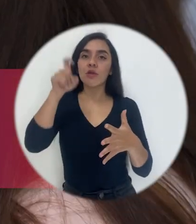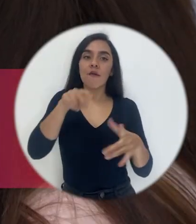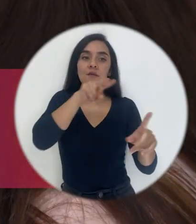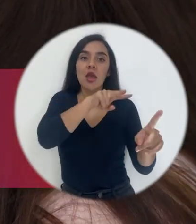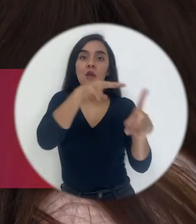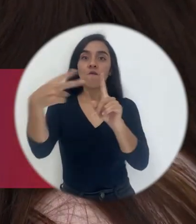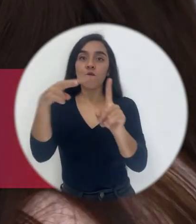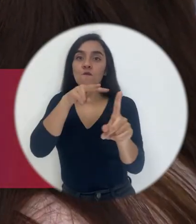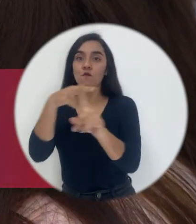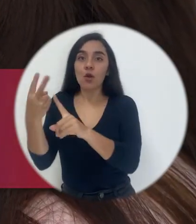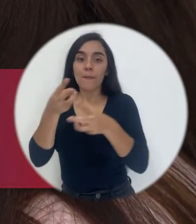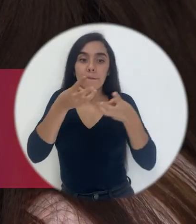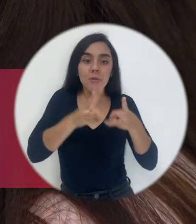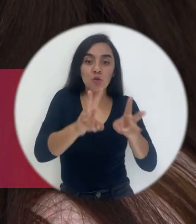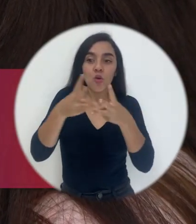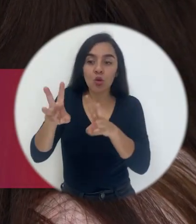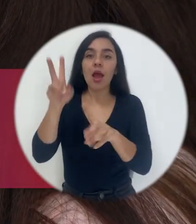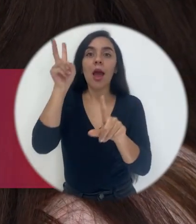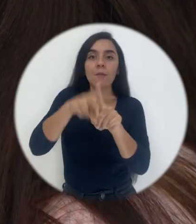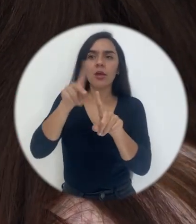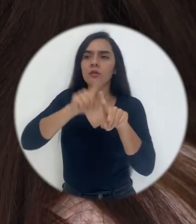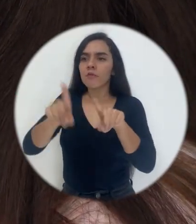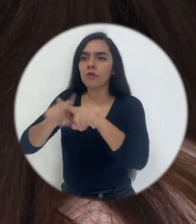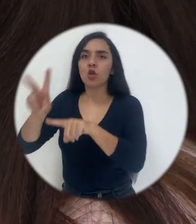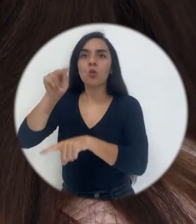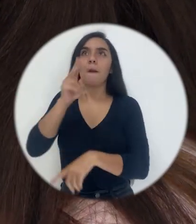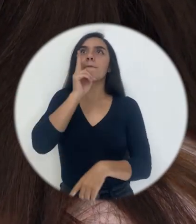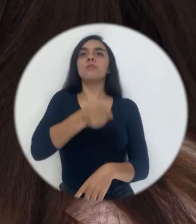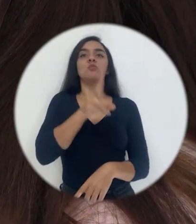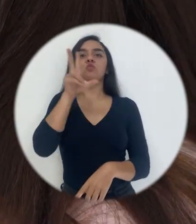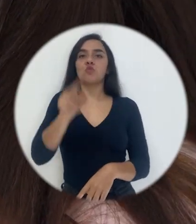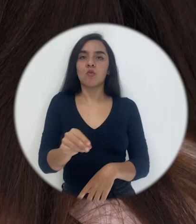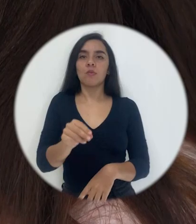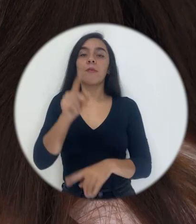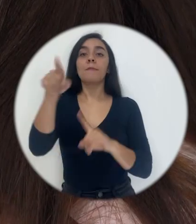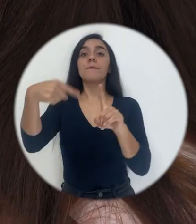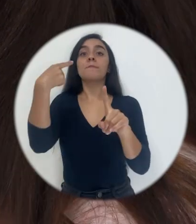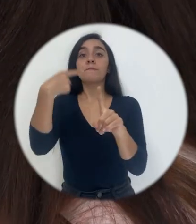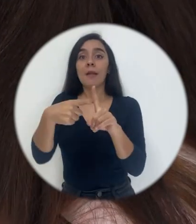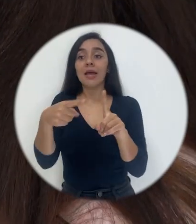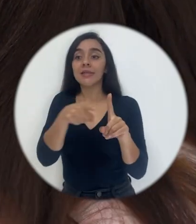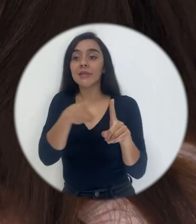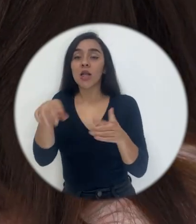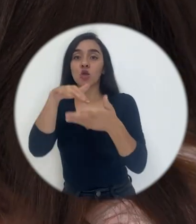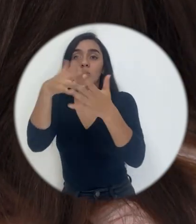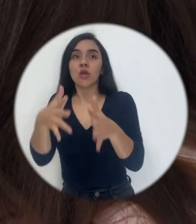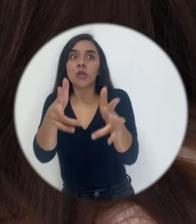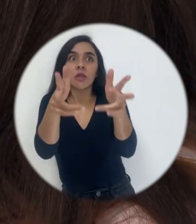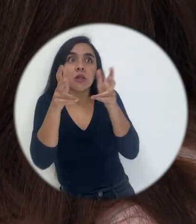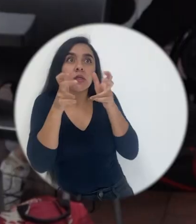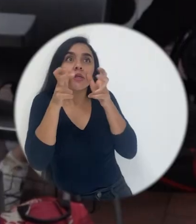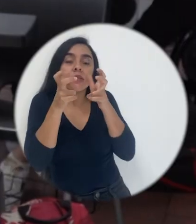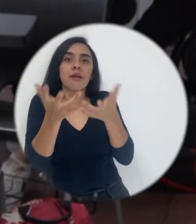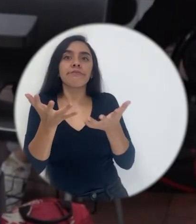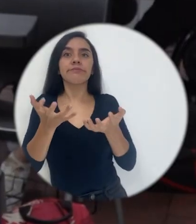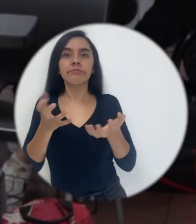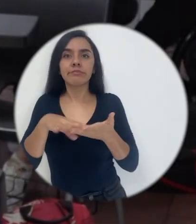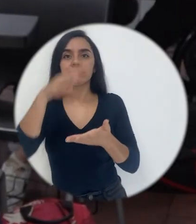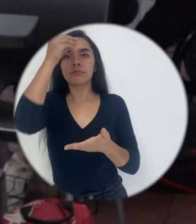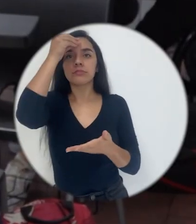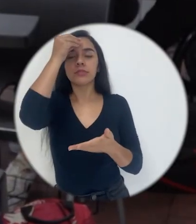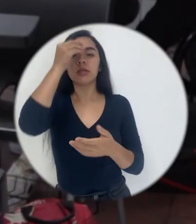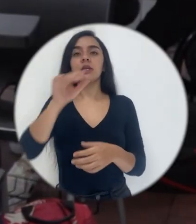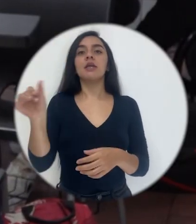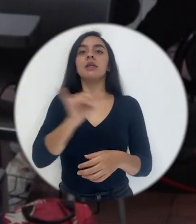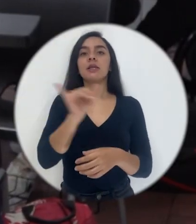distintos enfoques metodológicos en beneficio del aprendizaje del estudiantado. Y también, que considere,